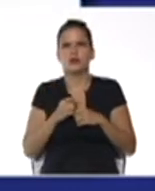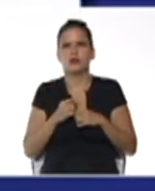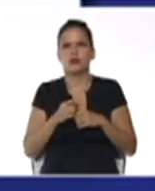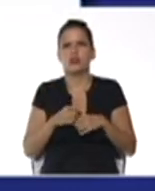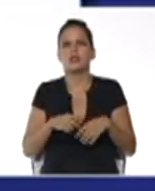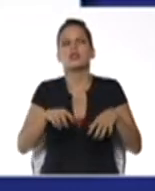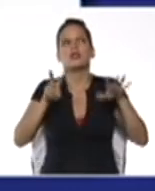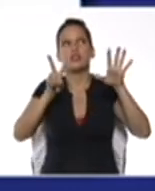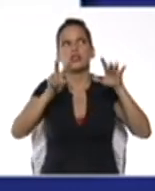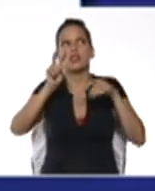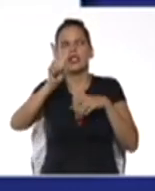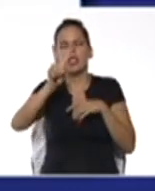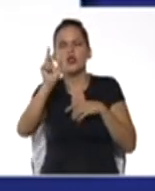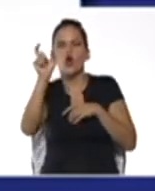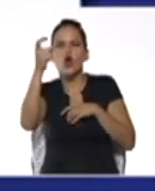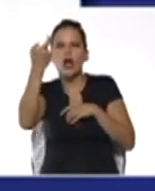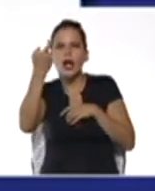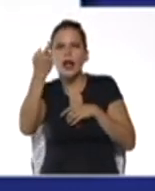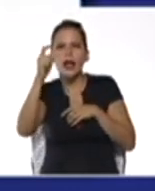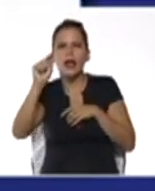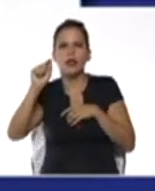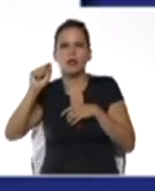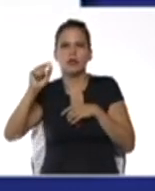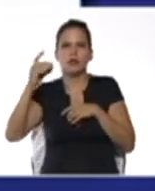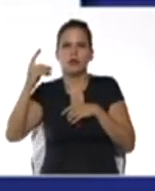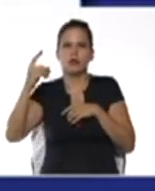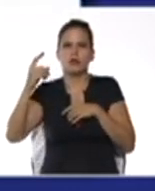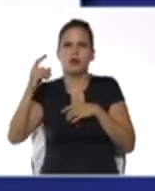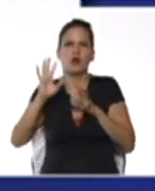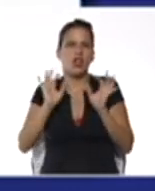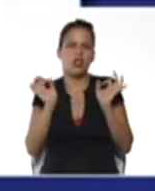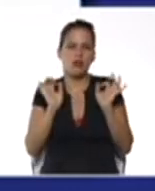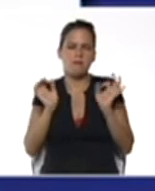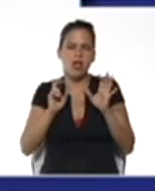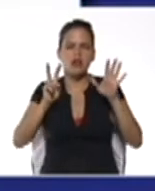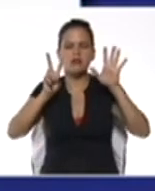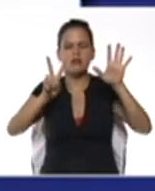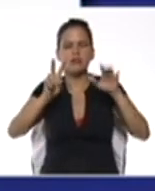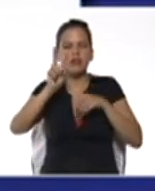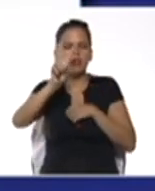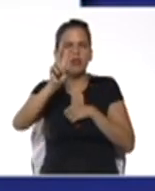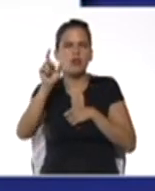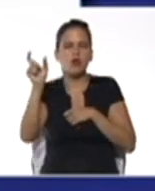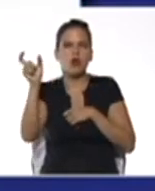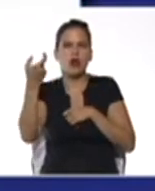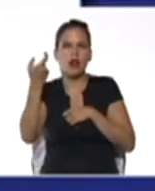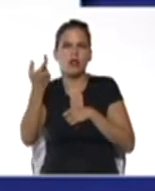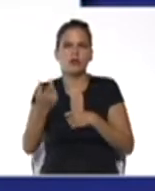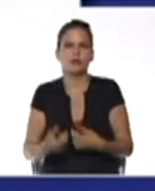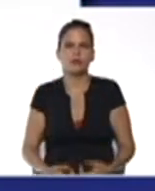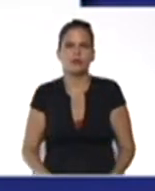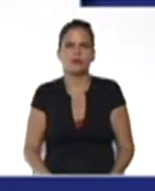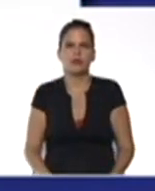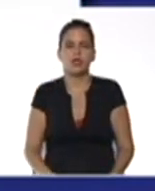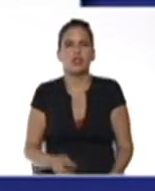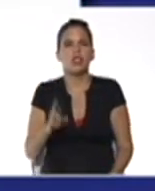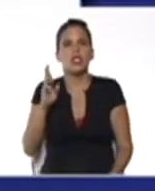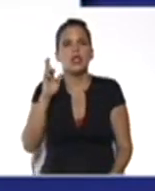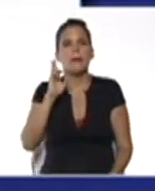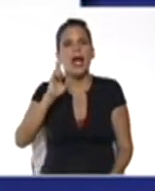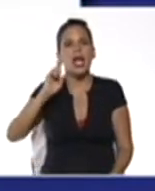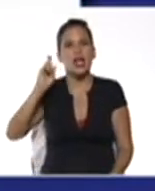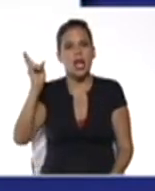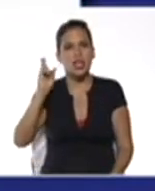sexagesimales, o simplemente 72 grados. El sistema radian, se expresa en función